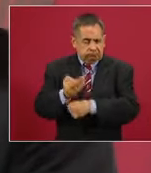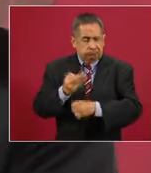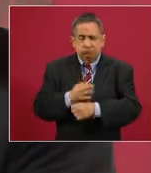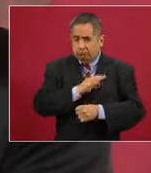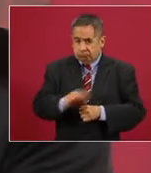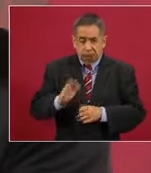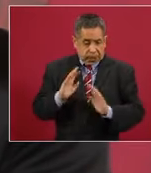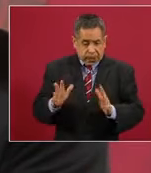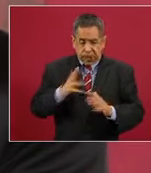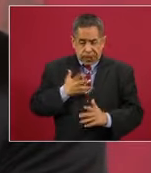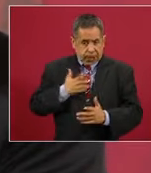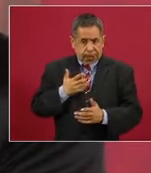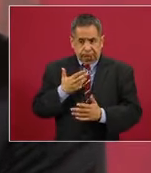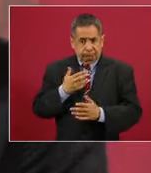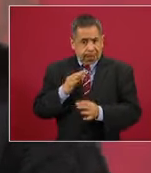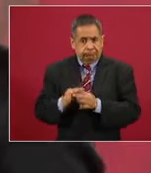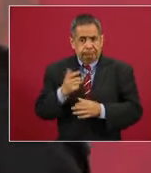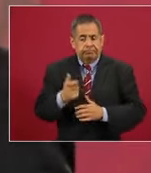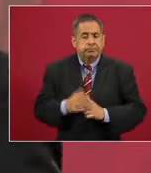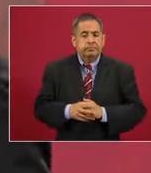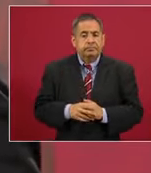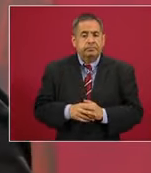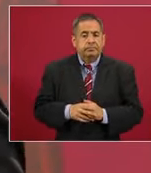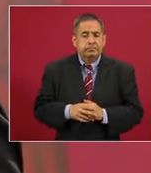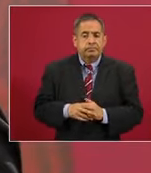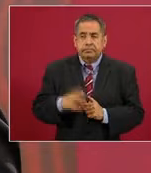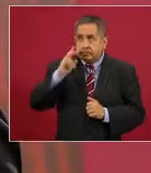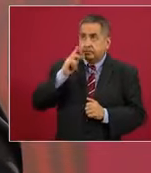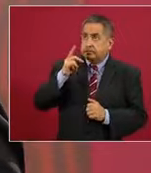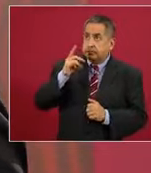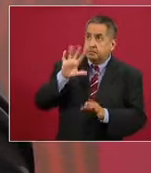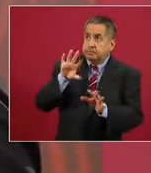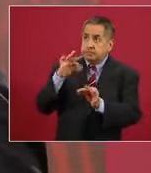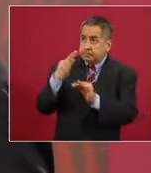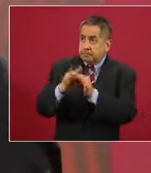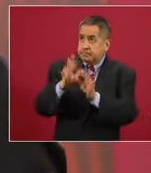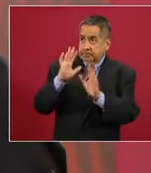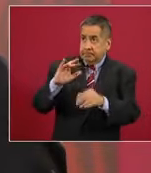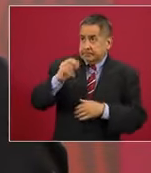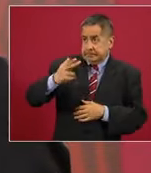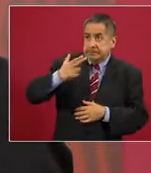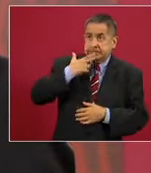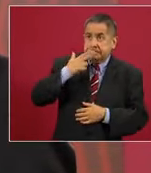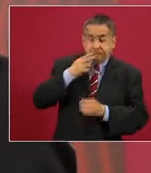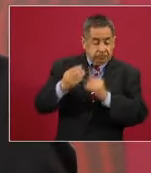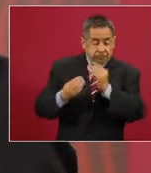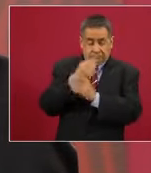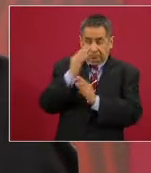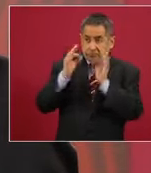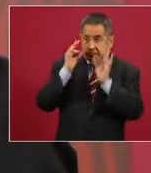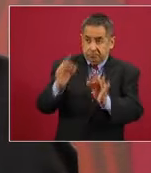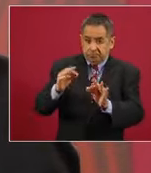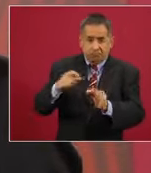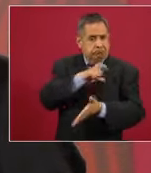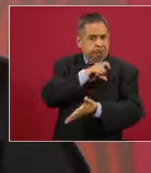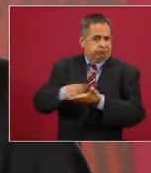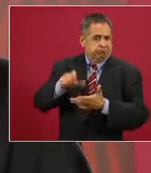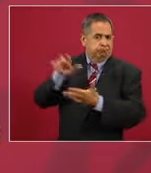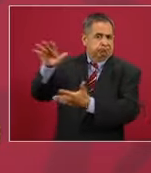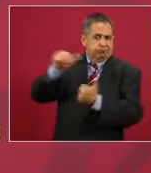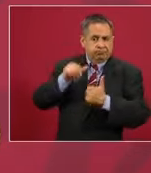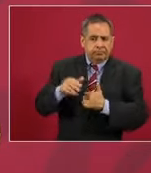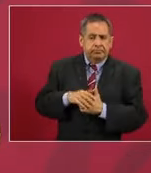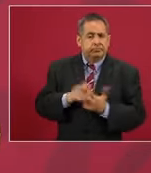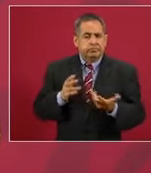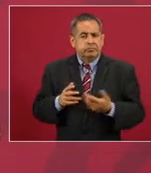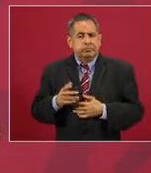desde que se pruebe que funcionan, ya vamos a